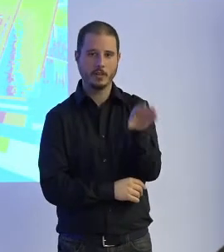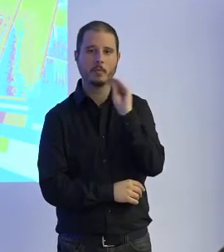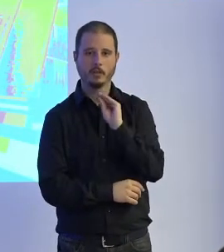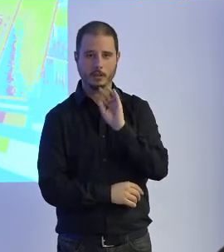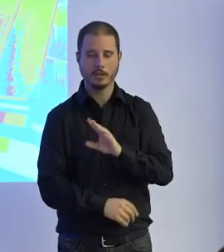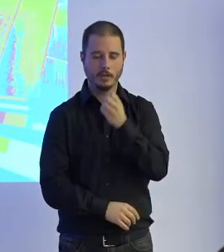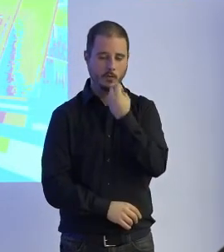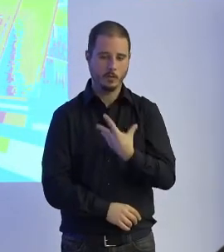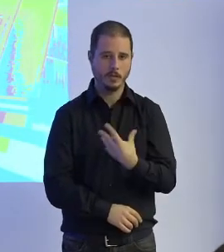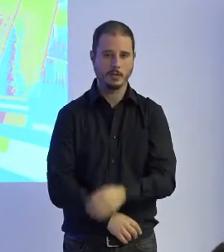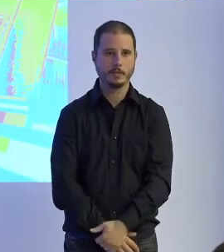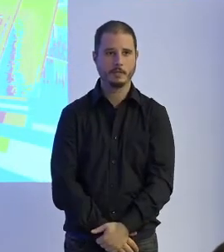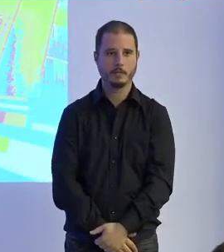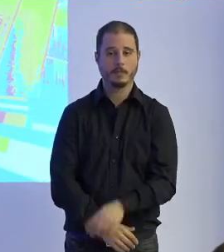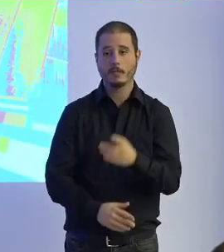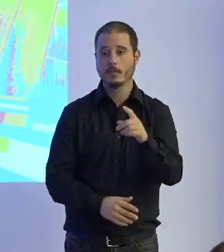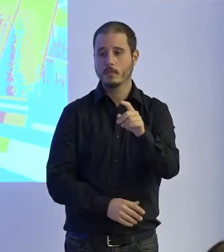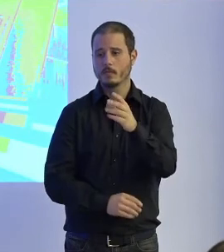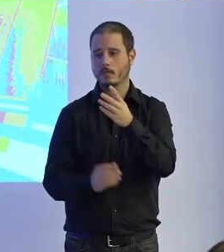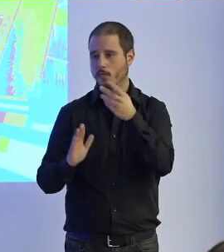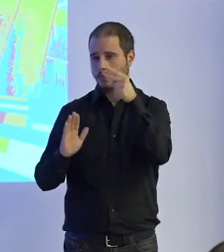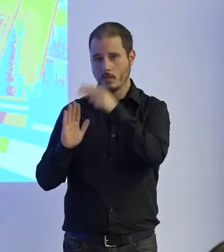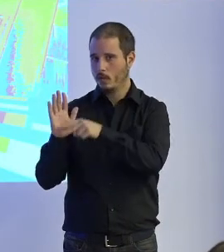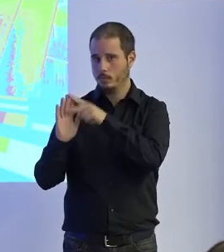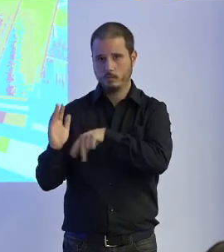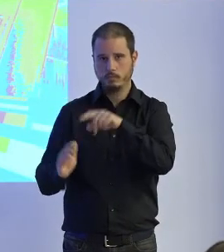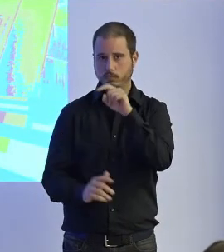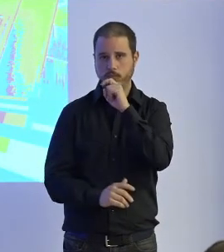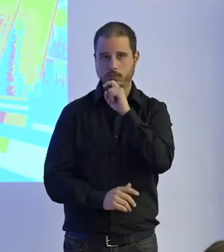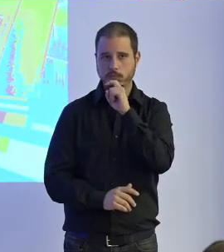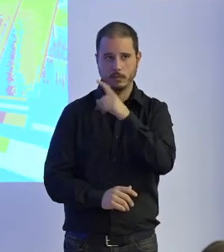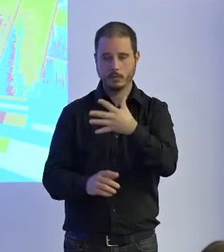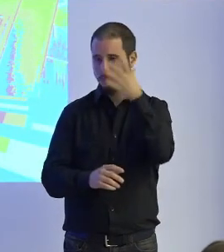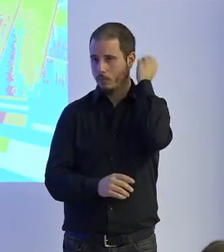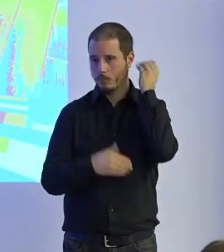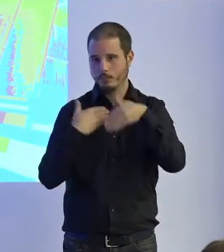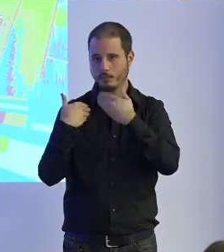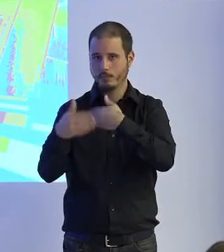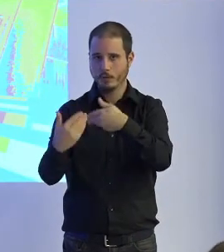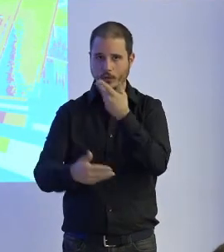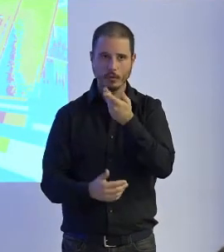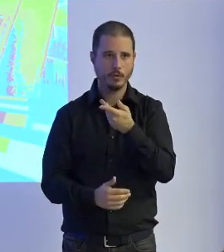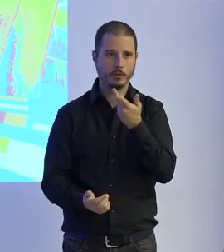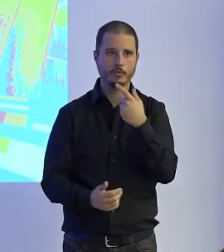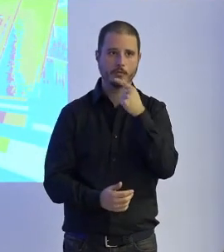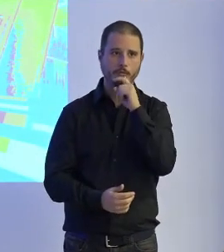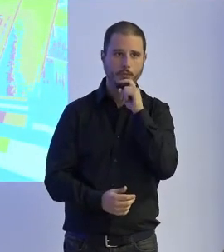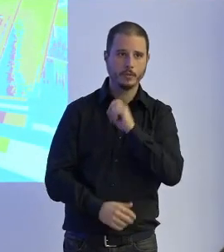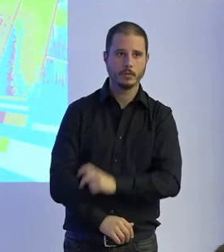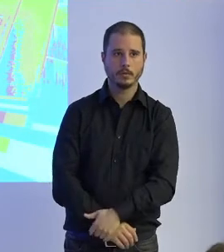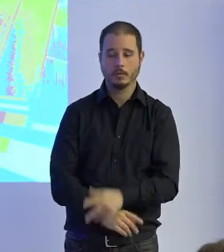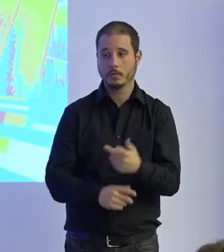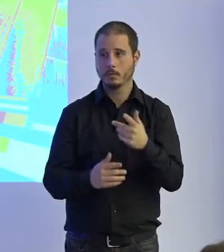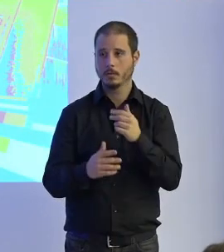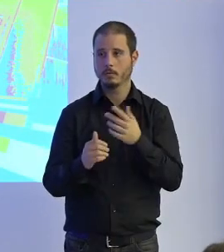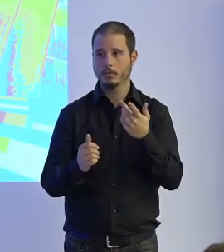bastante bien es decir hay una dificultad normativa evidente y de protocolos y luego la realidad pues a lo mejor se va imponiendo incluso un poco